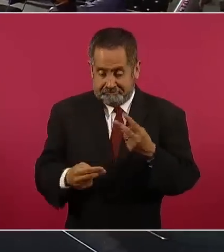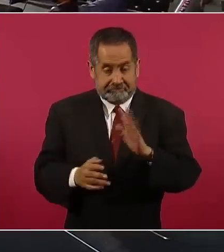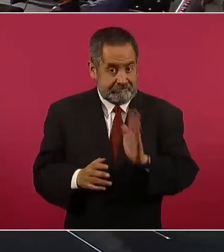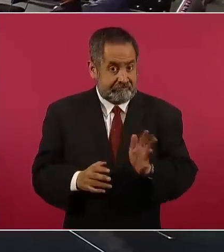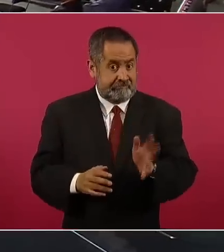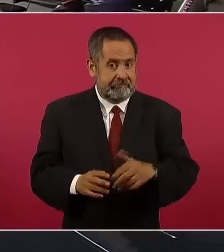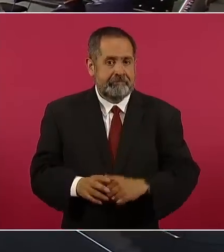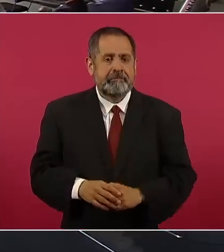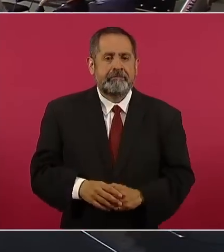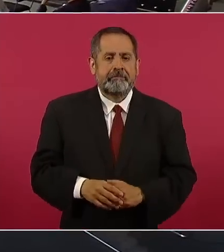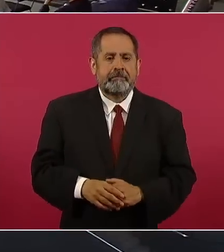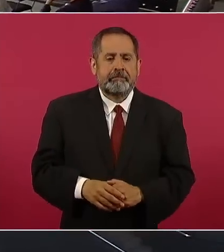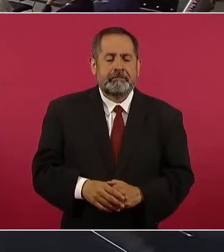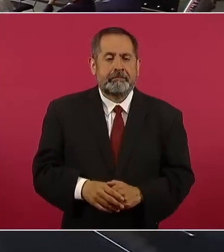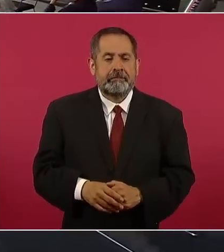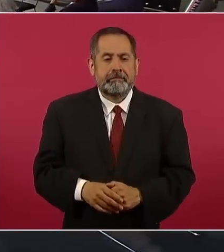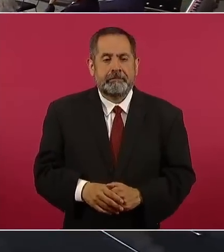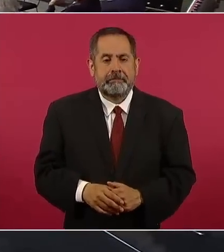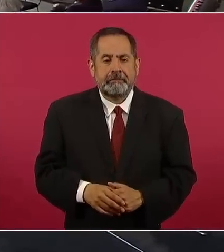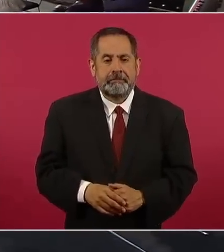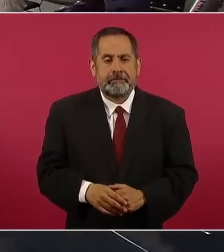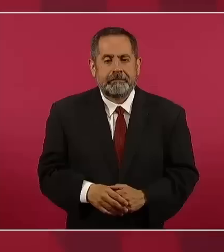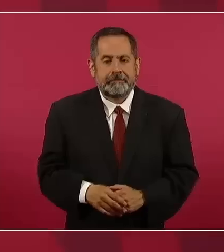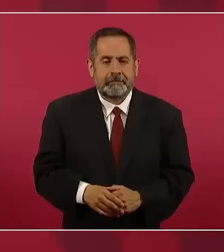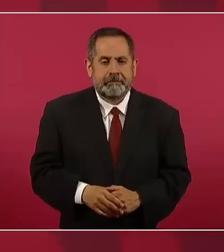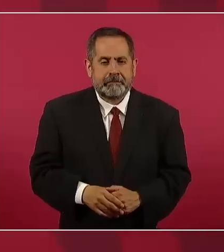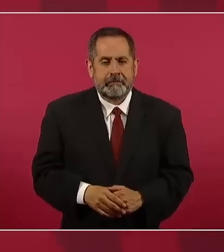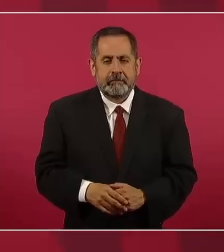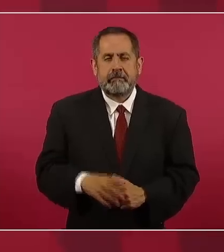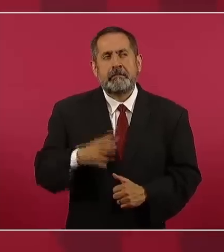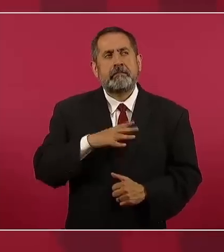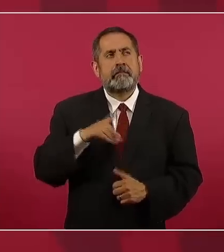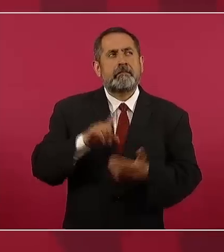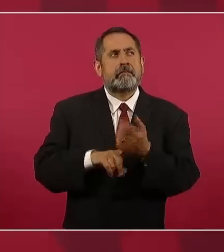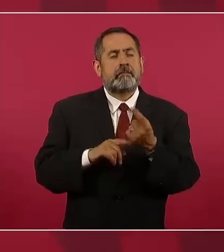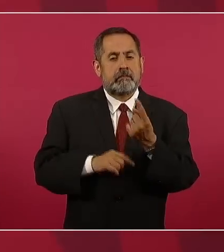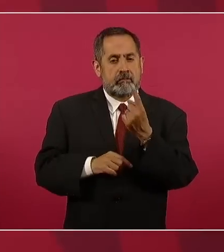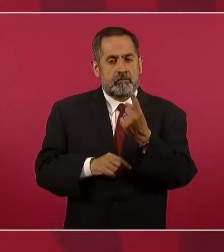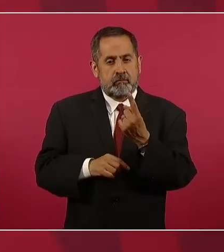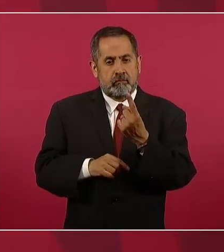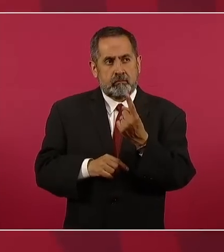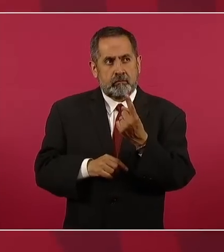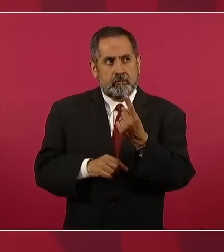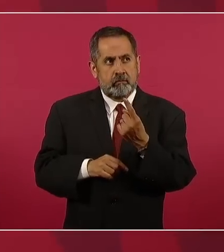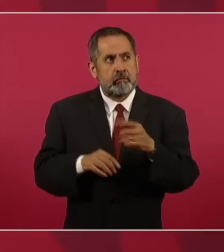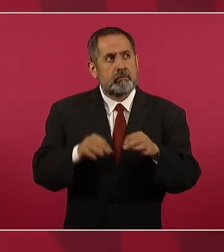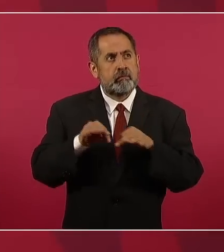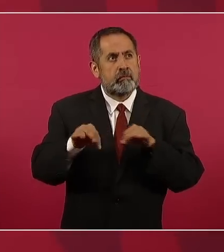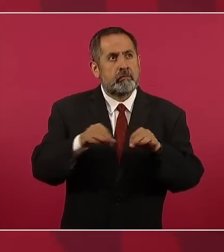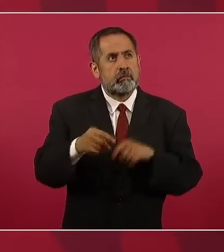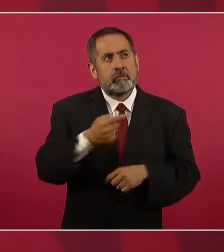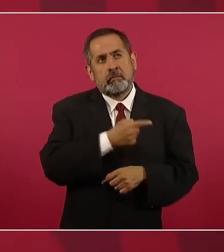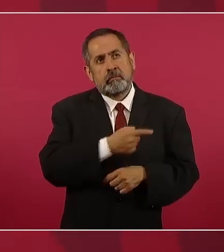¿Directivo? Habían, estuvieron, uno estuvo activo hasta el 19,